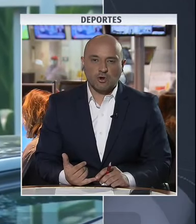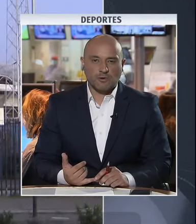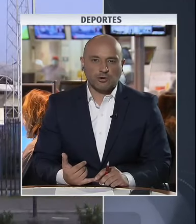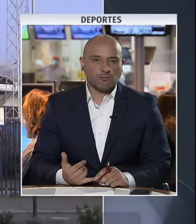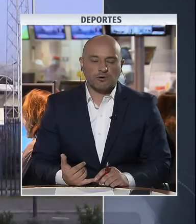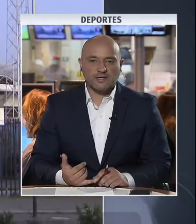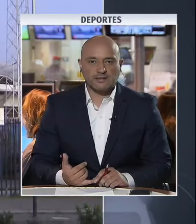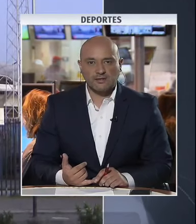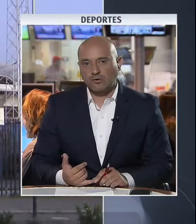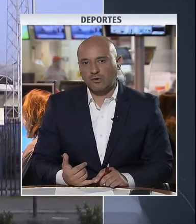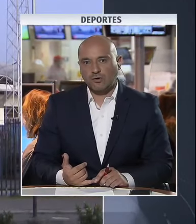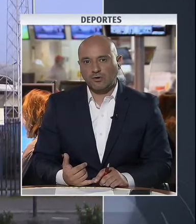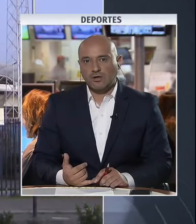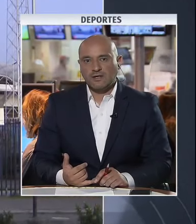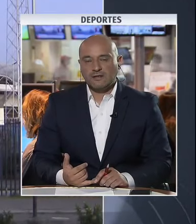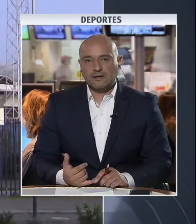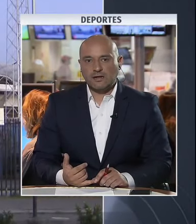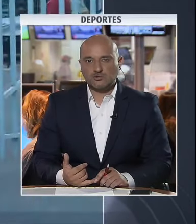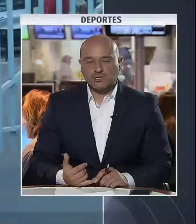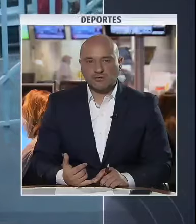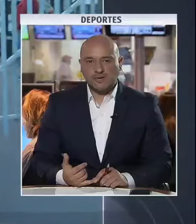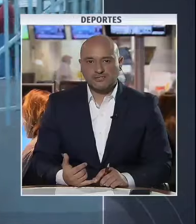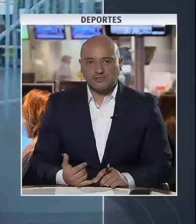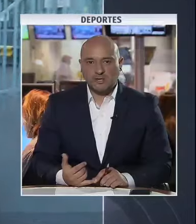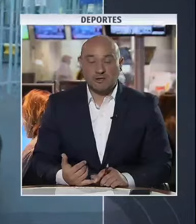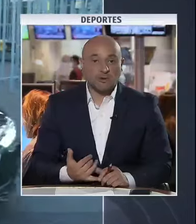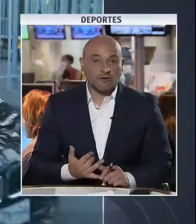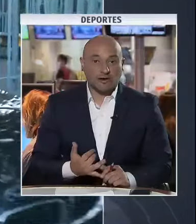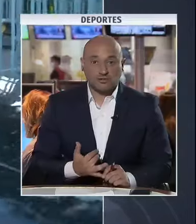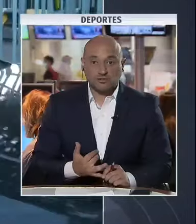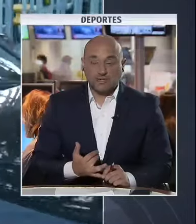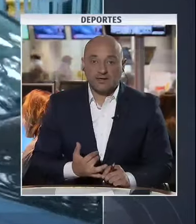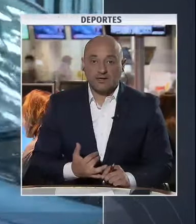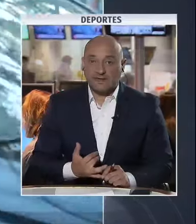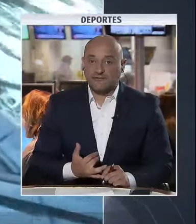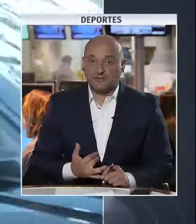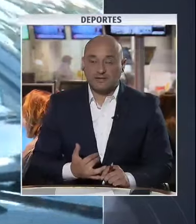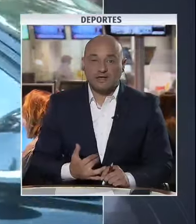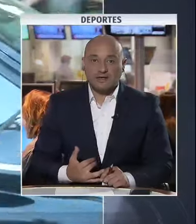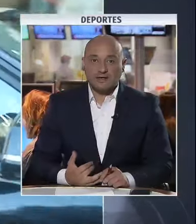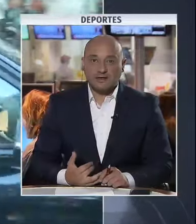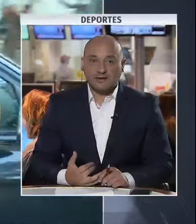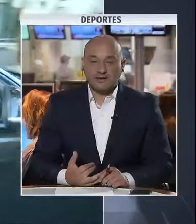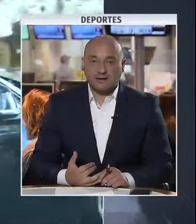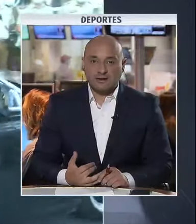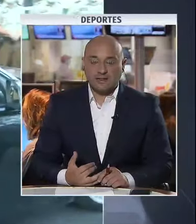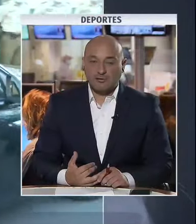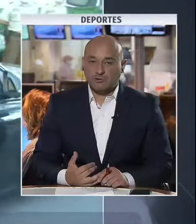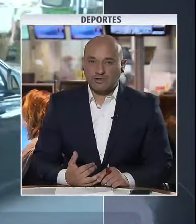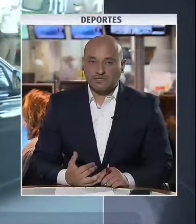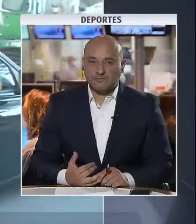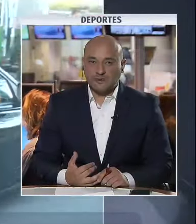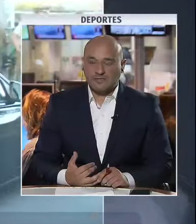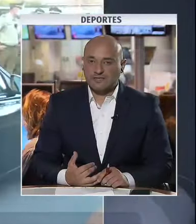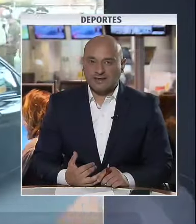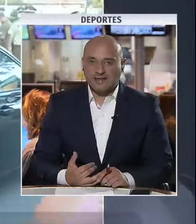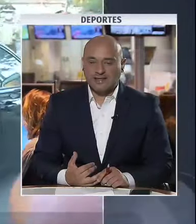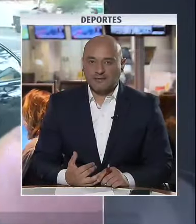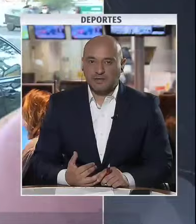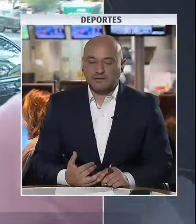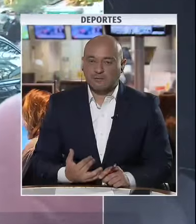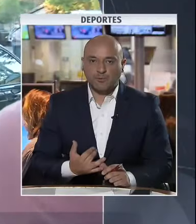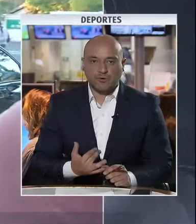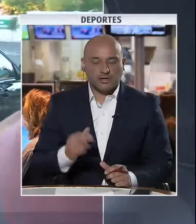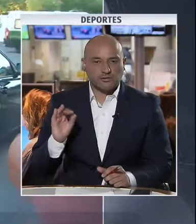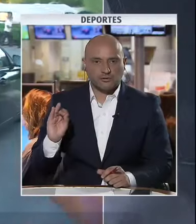debe ser uno de los mejores jugadores que ha tenido Colo Colo en los últimos meses lo mismo que Barroso que en la defensa le da un toque de experiencia y